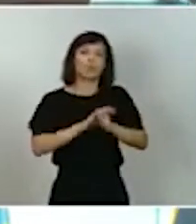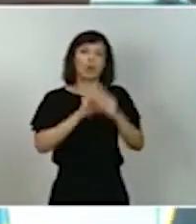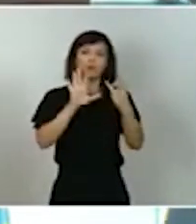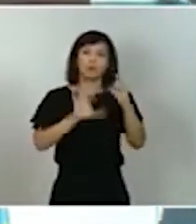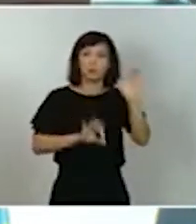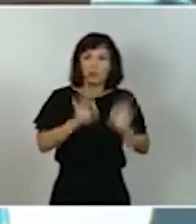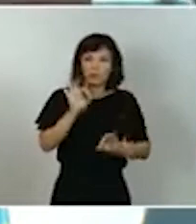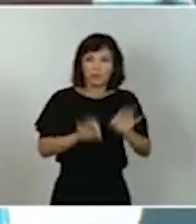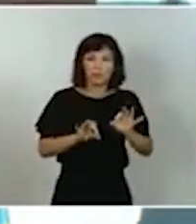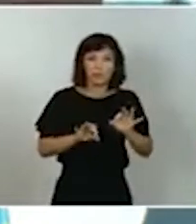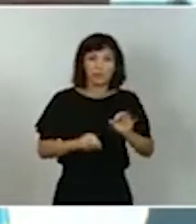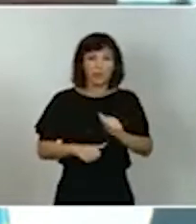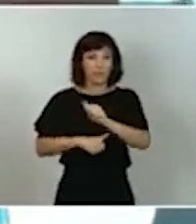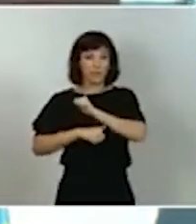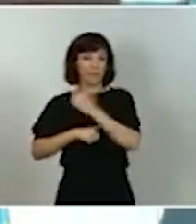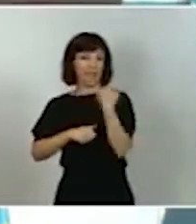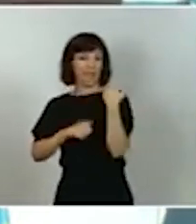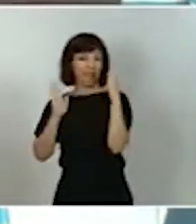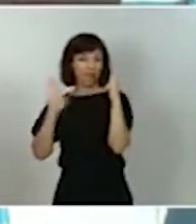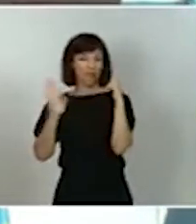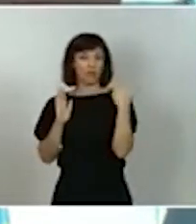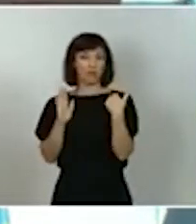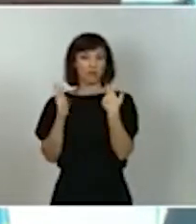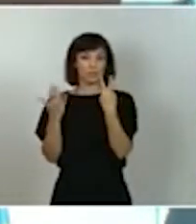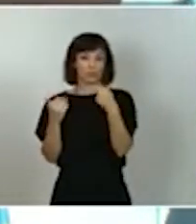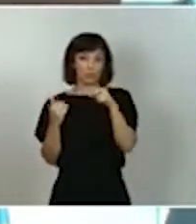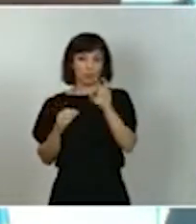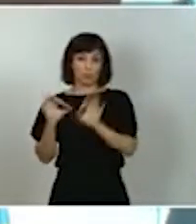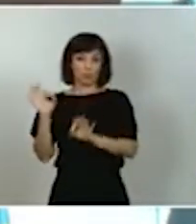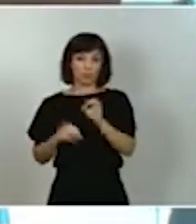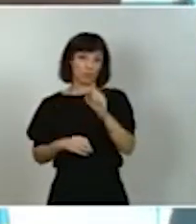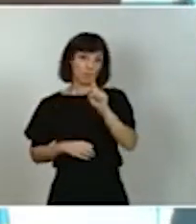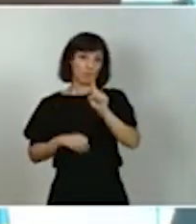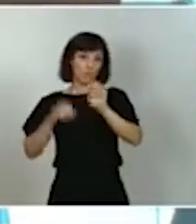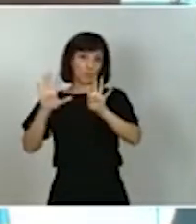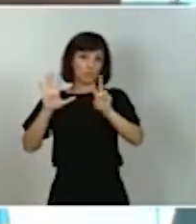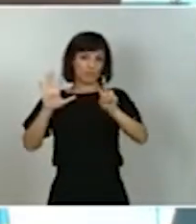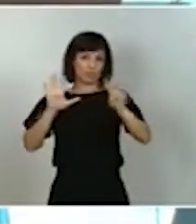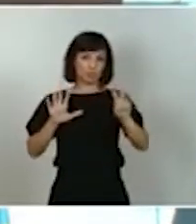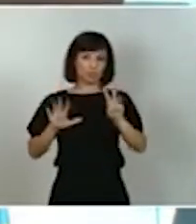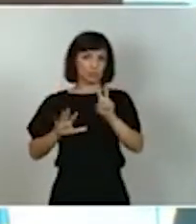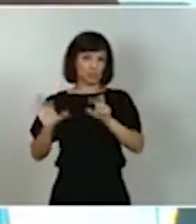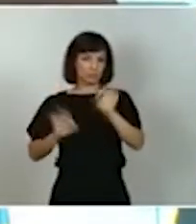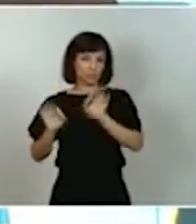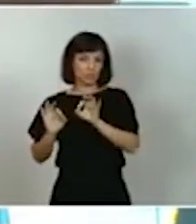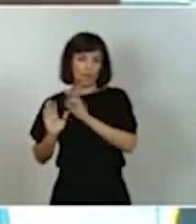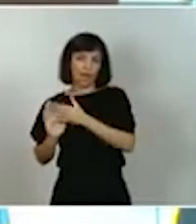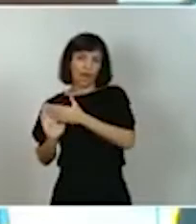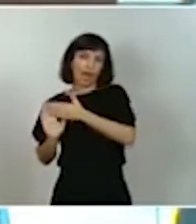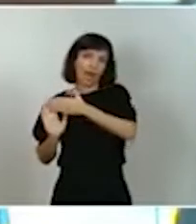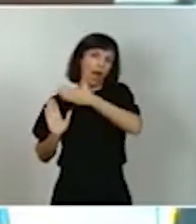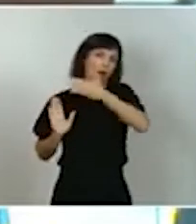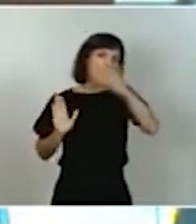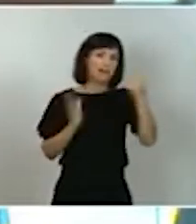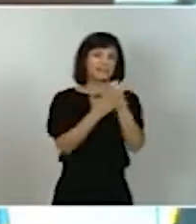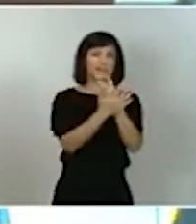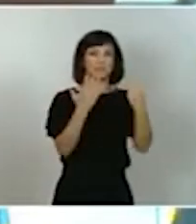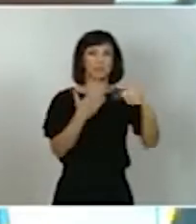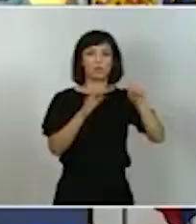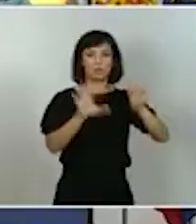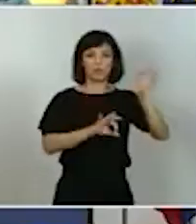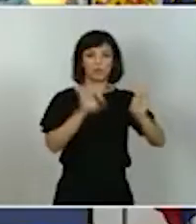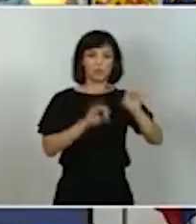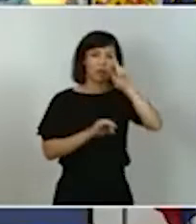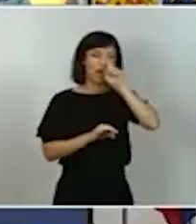desempleo escalaba del 7,1% de 1978 hasta el 17,8% en 1985,